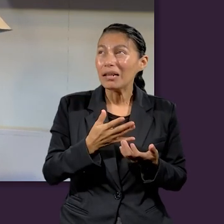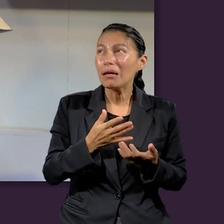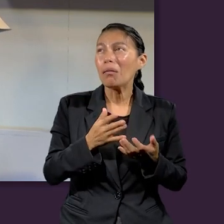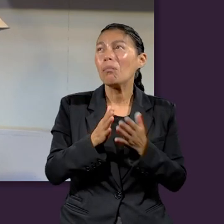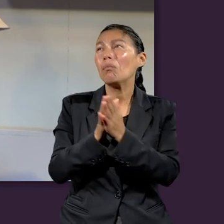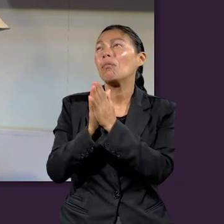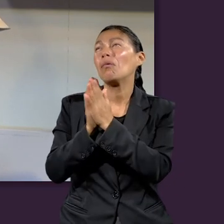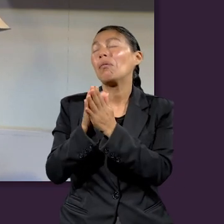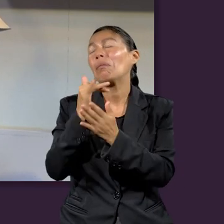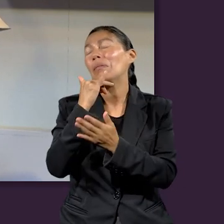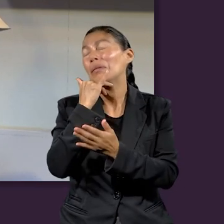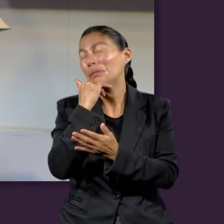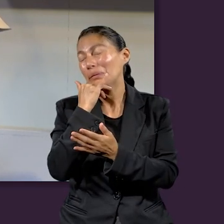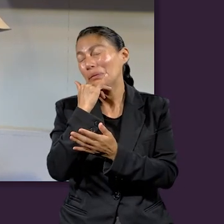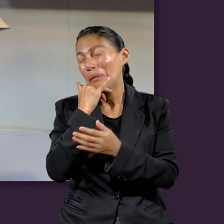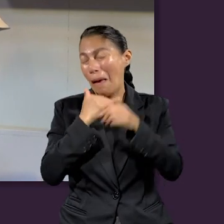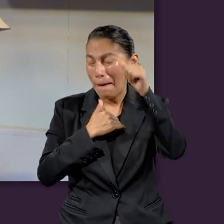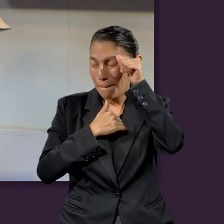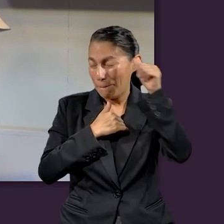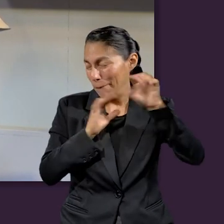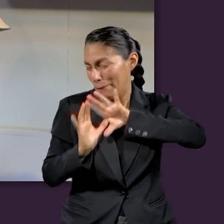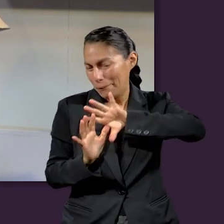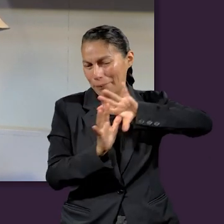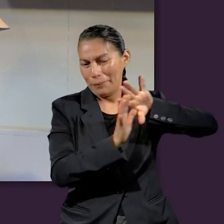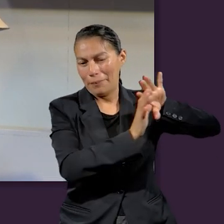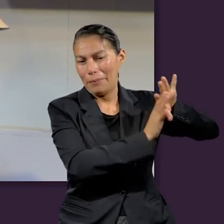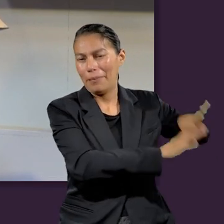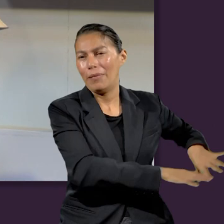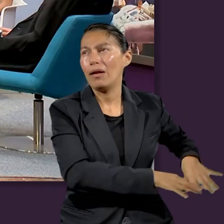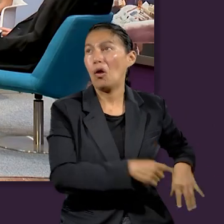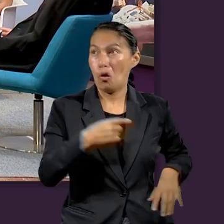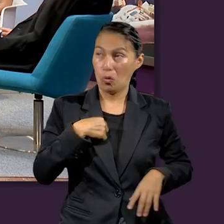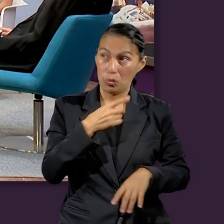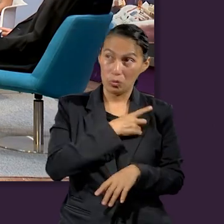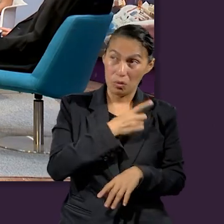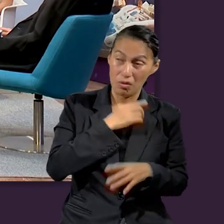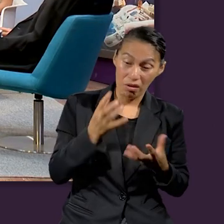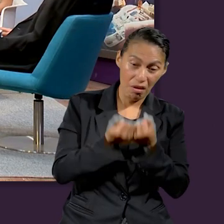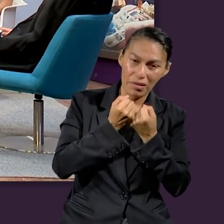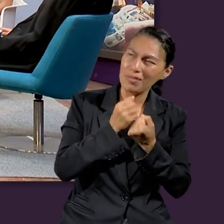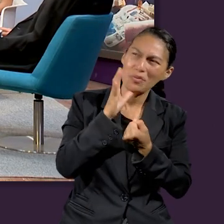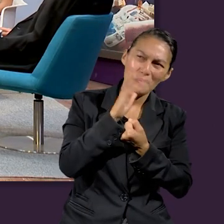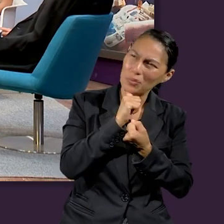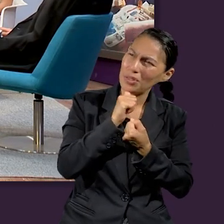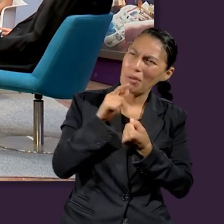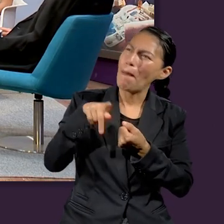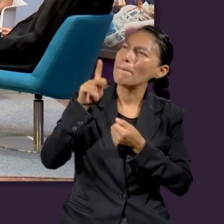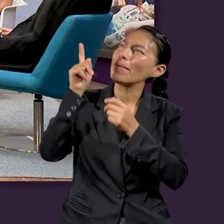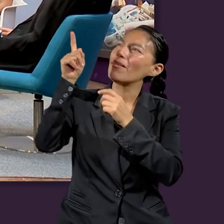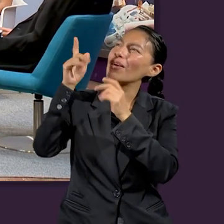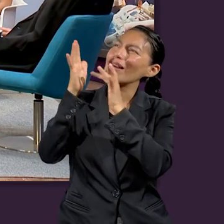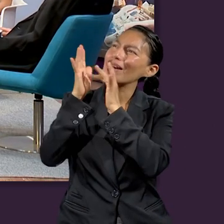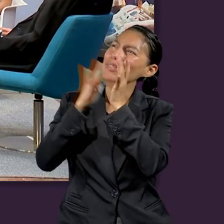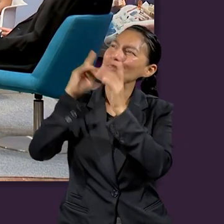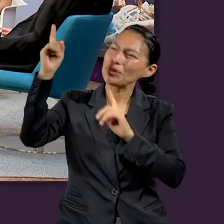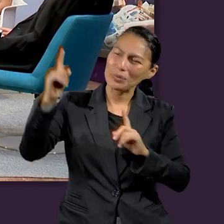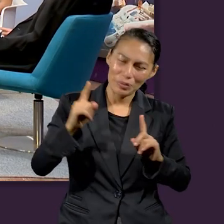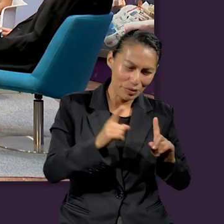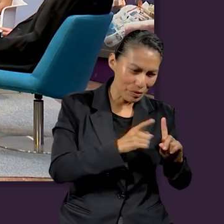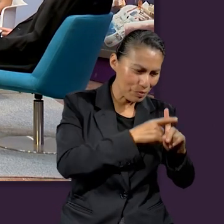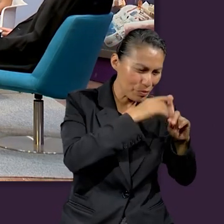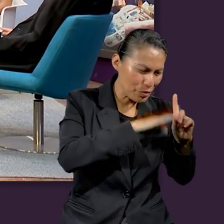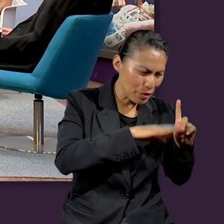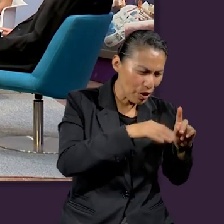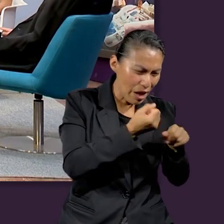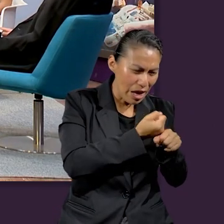si pido perdón a los méritos de Cristo Jesús, Él me declara justo, porque es su sangre, no soy yo. Es lo que Él quiere hacer por nosotros. Así que, pienso